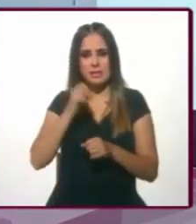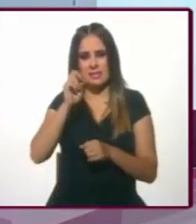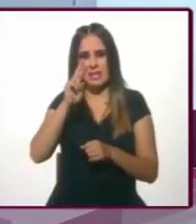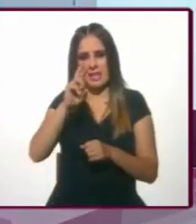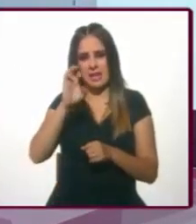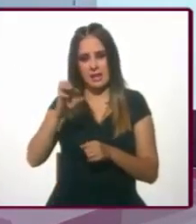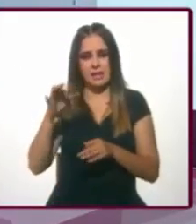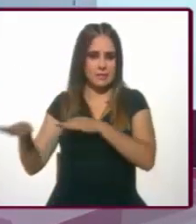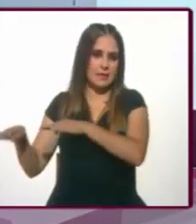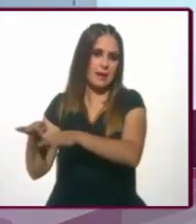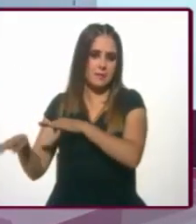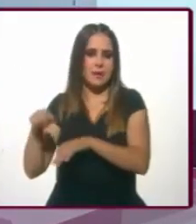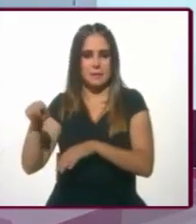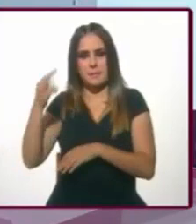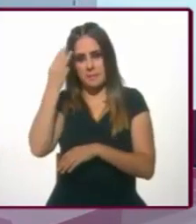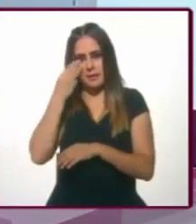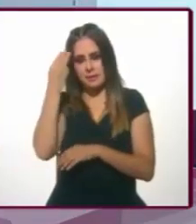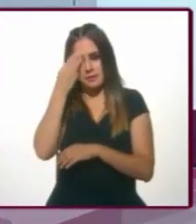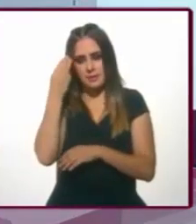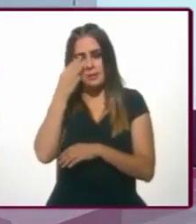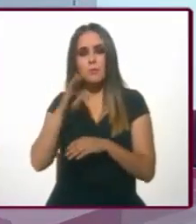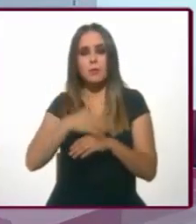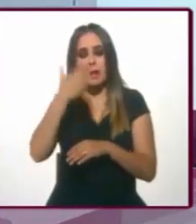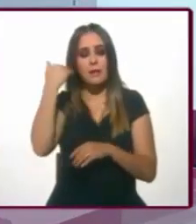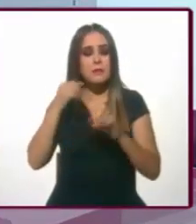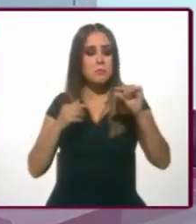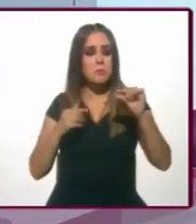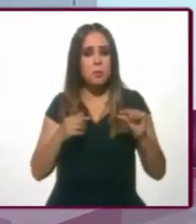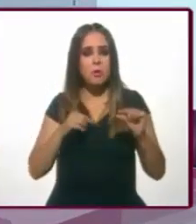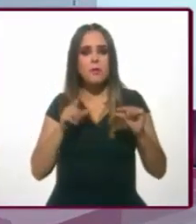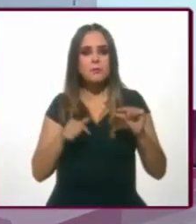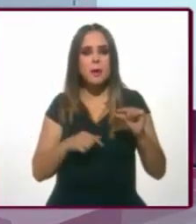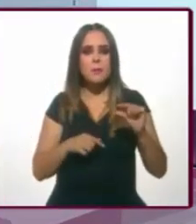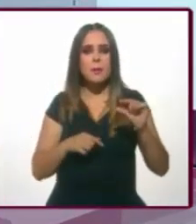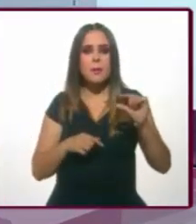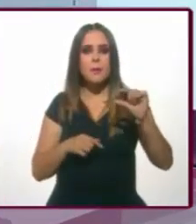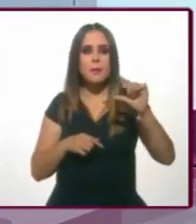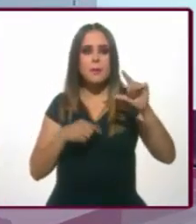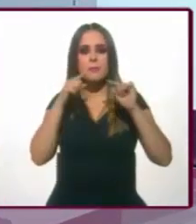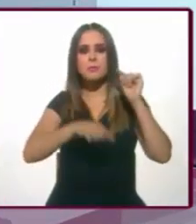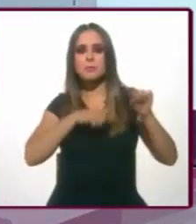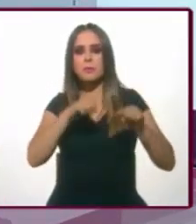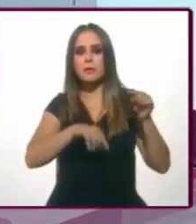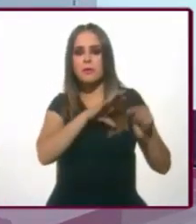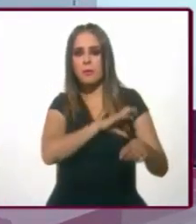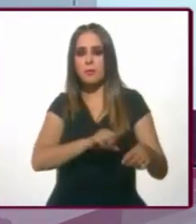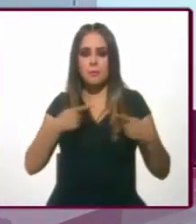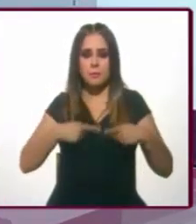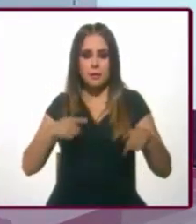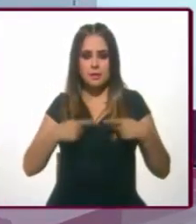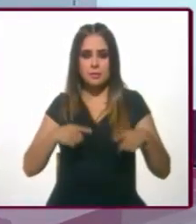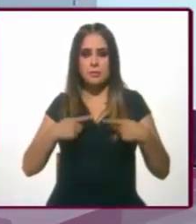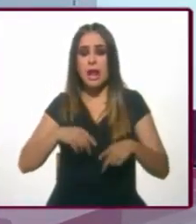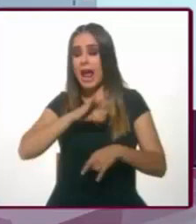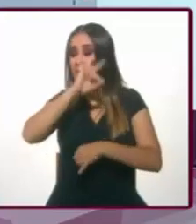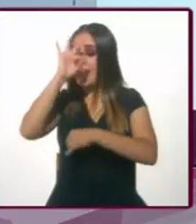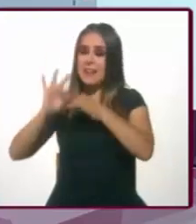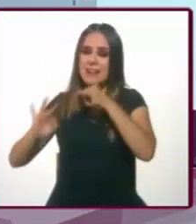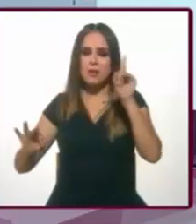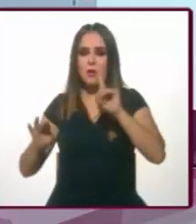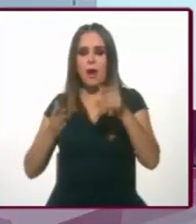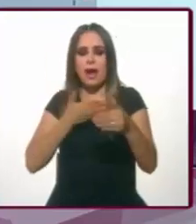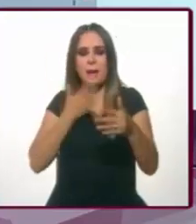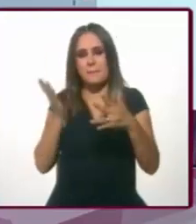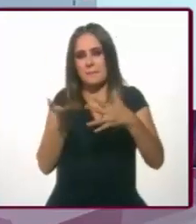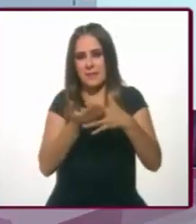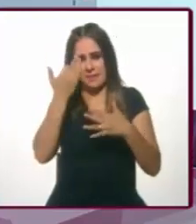porque empezó de un nivel relativamente bajo y fue creciendo. No hasta el final, pero este no es un